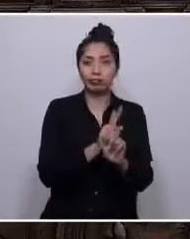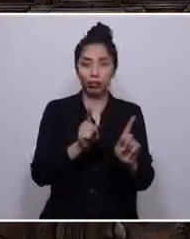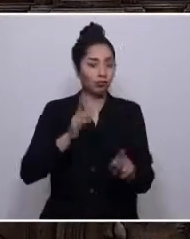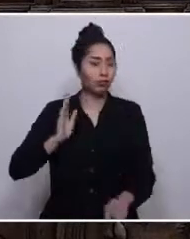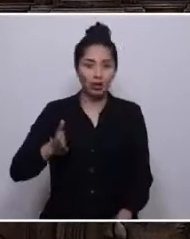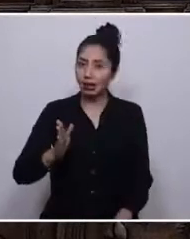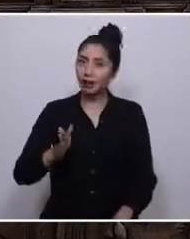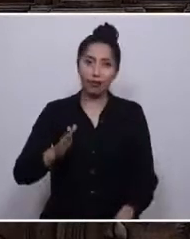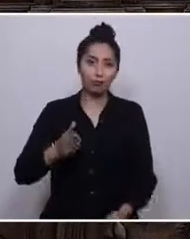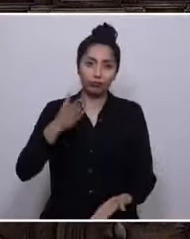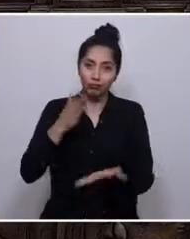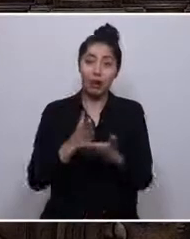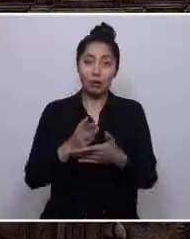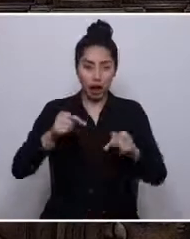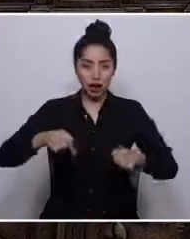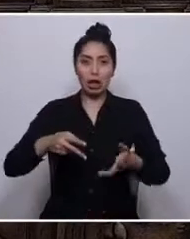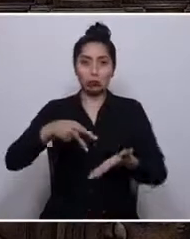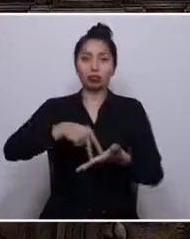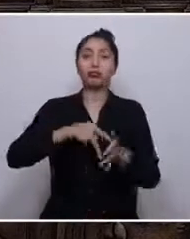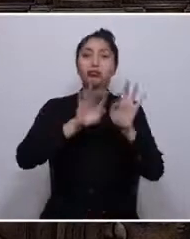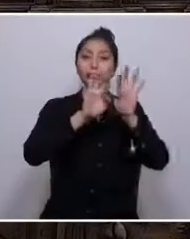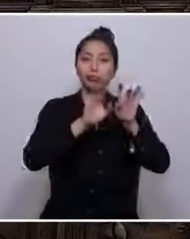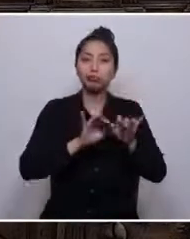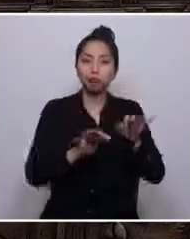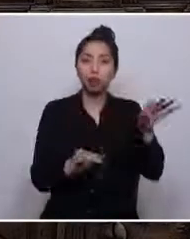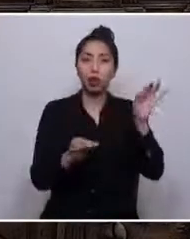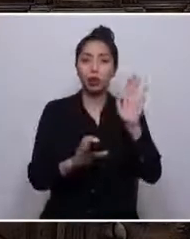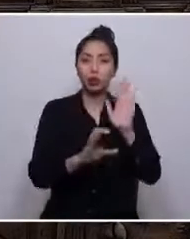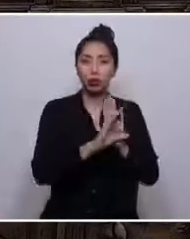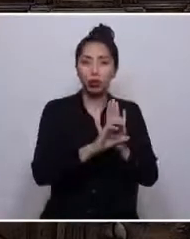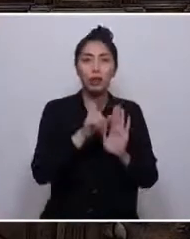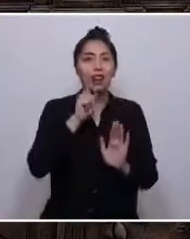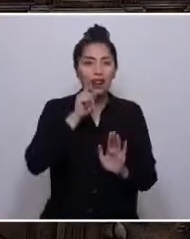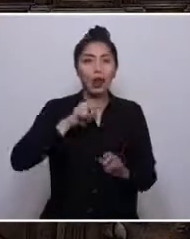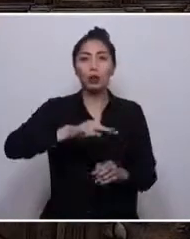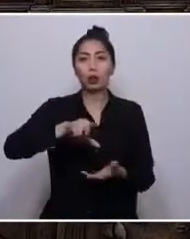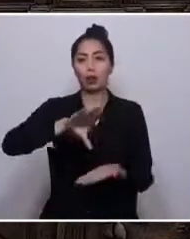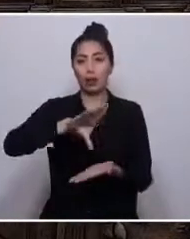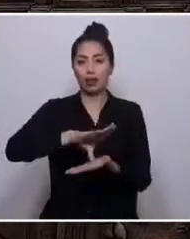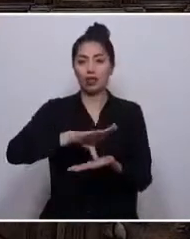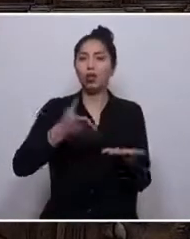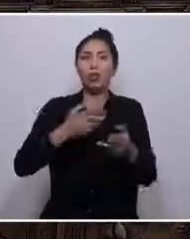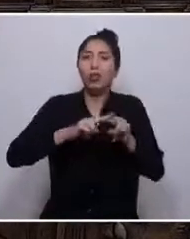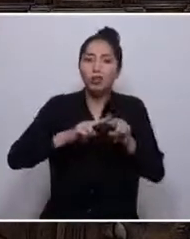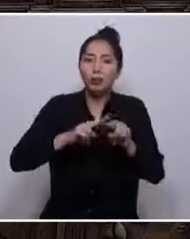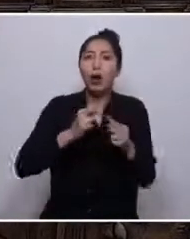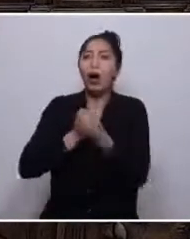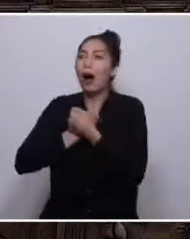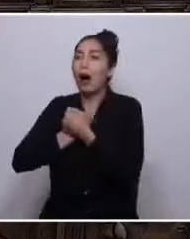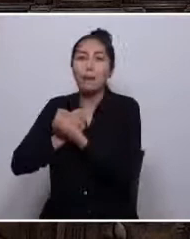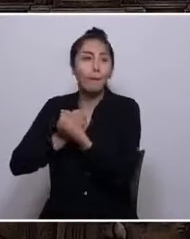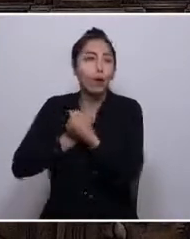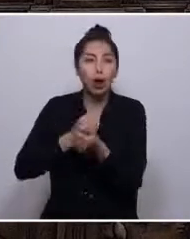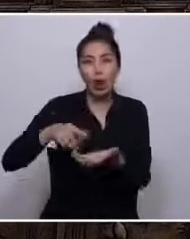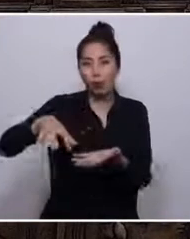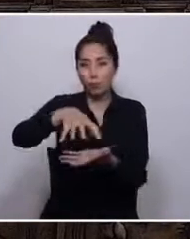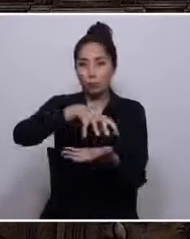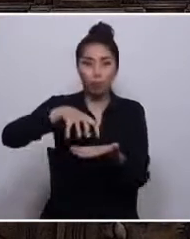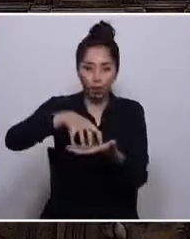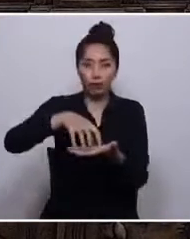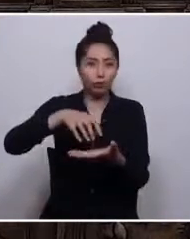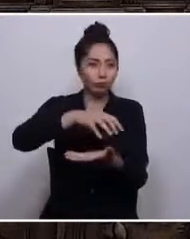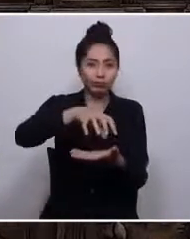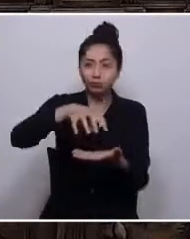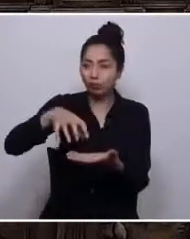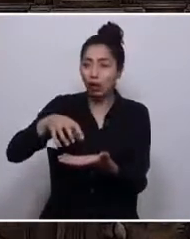escribiendo la Carta Fundamental para nuestro país. Esto lo hacemos con infinito amor a nuestro pueblo y a los pueblos. Aquí estamos otra vez para